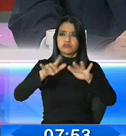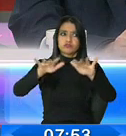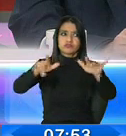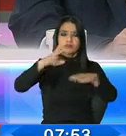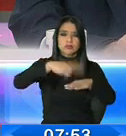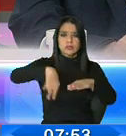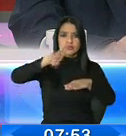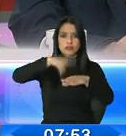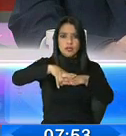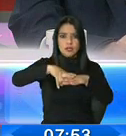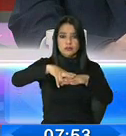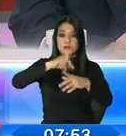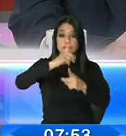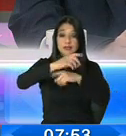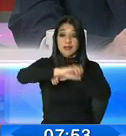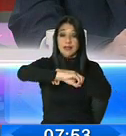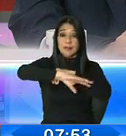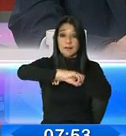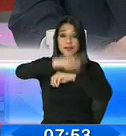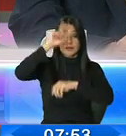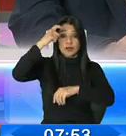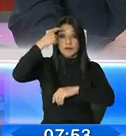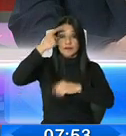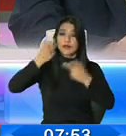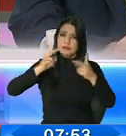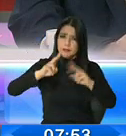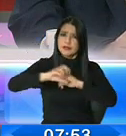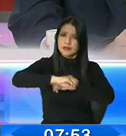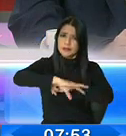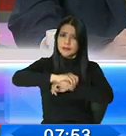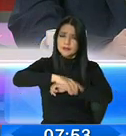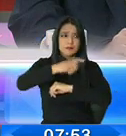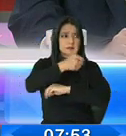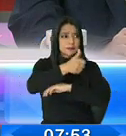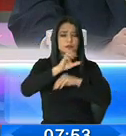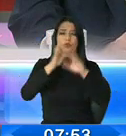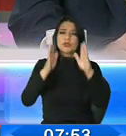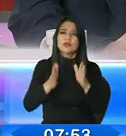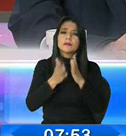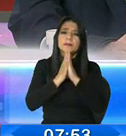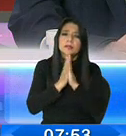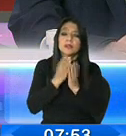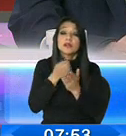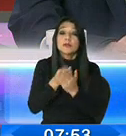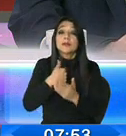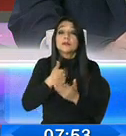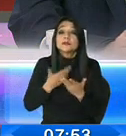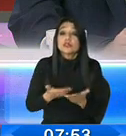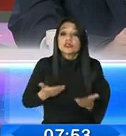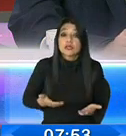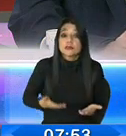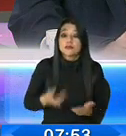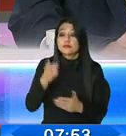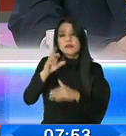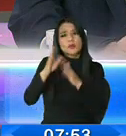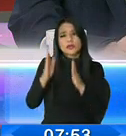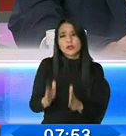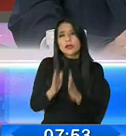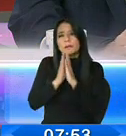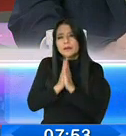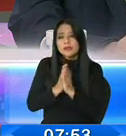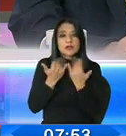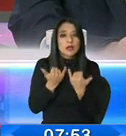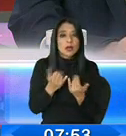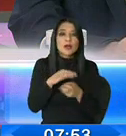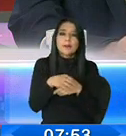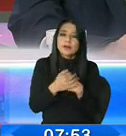nacional. Más allá de ser una campaña del gobierno, es una campaña de los ecuatorianos, de un ecuatoriano para otro ecuatoriano. Por eso aprovecho el espacio